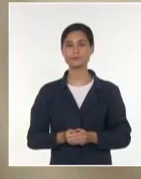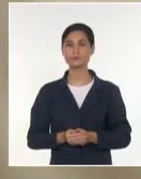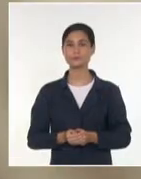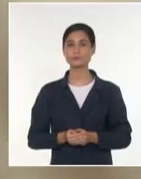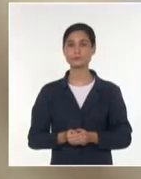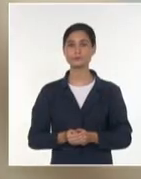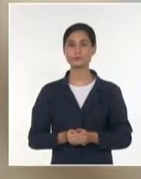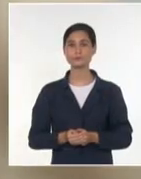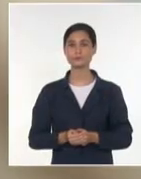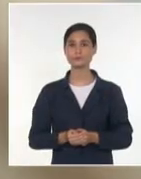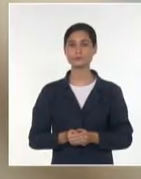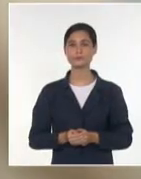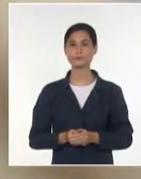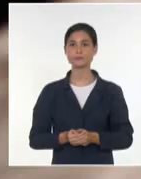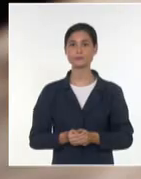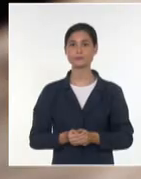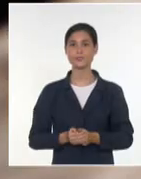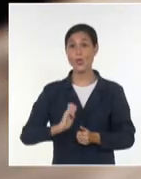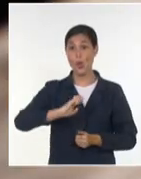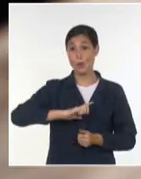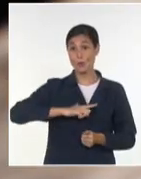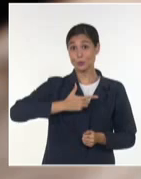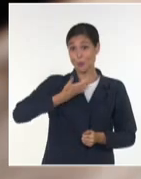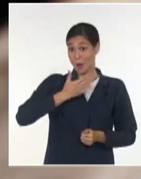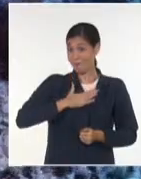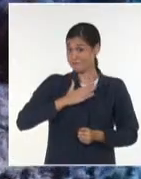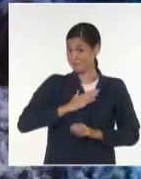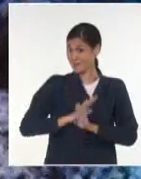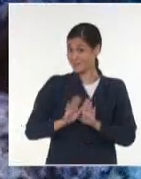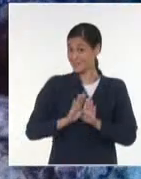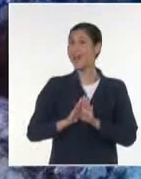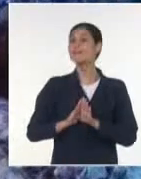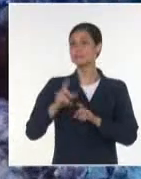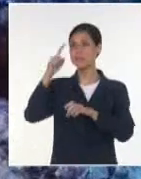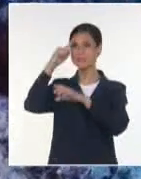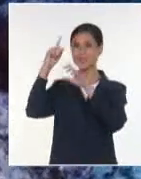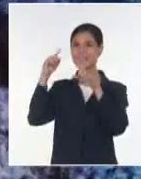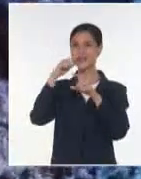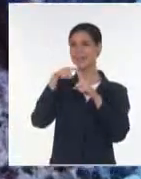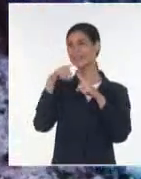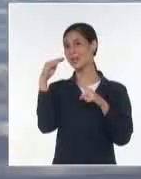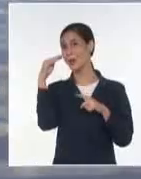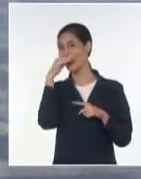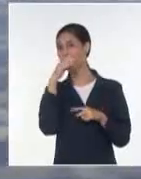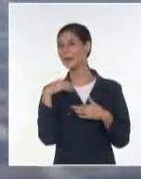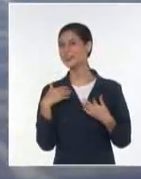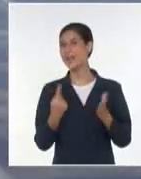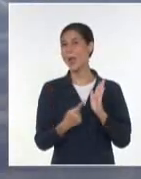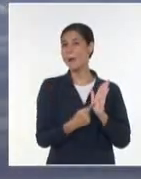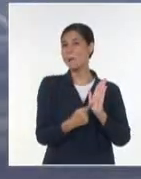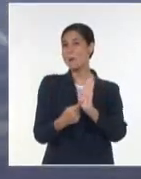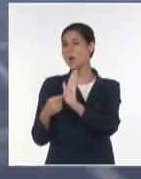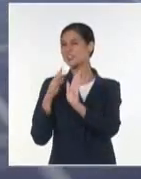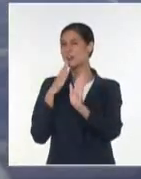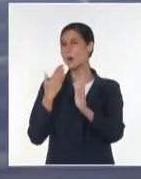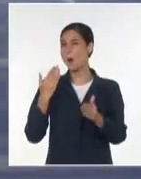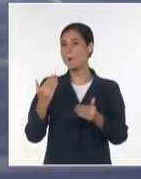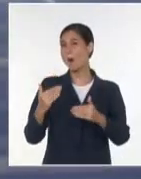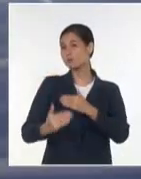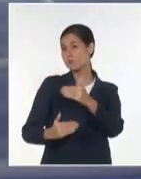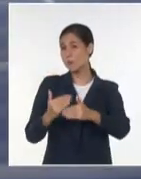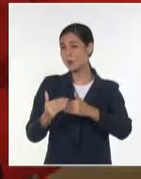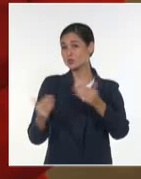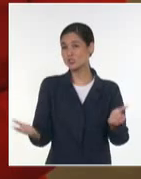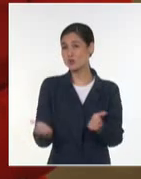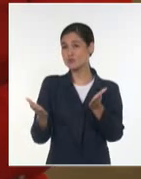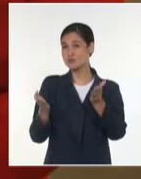Como parte de nuestra cultura, la ciencia, la tecnología y la innovación señalan los caminos hacia ese desarrollo sostenible que está